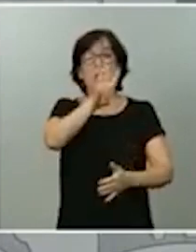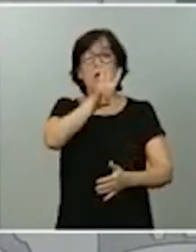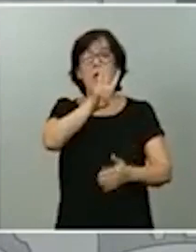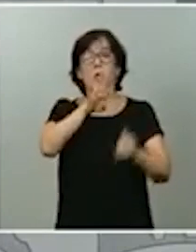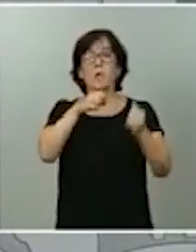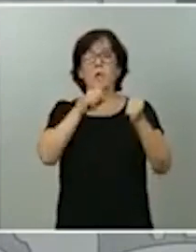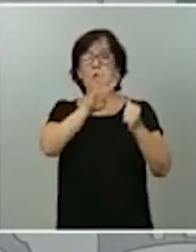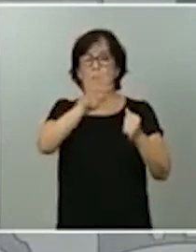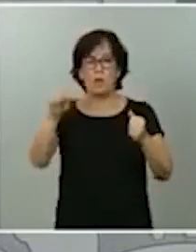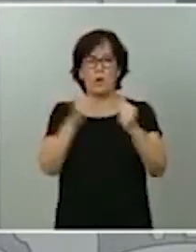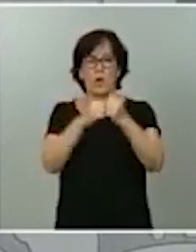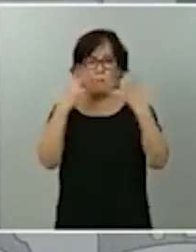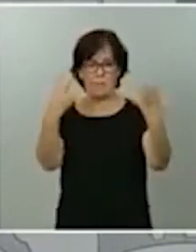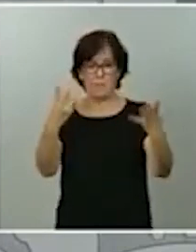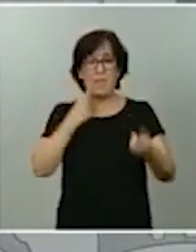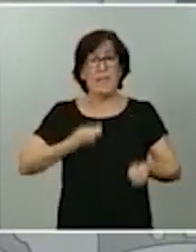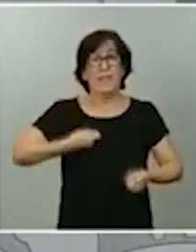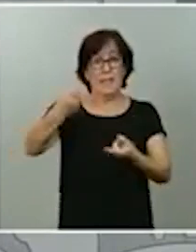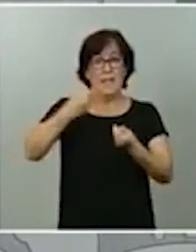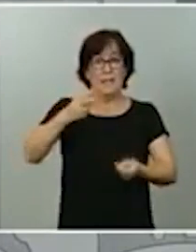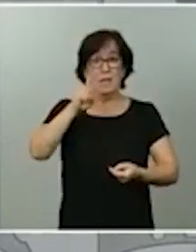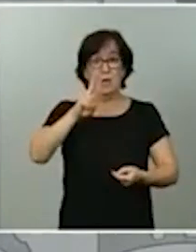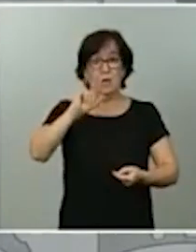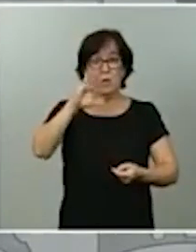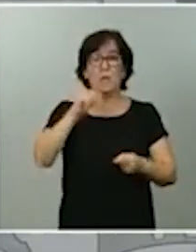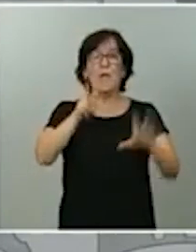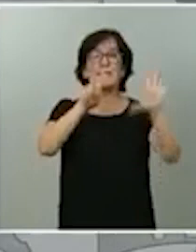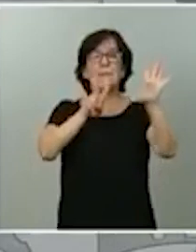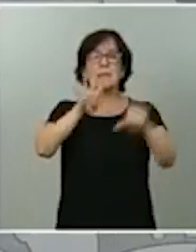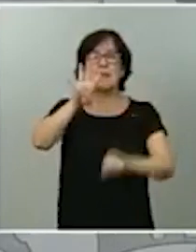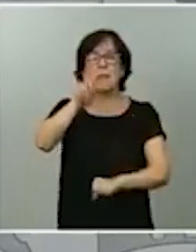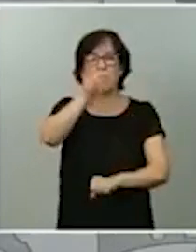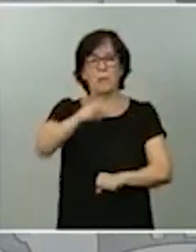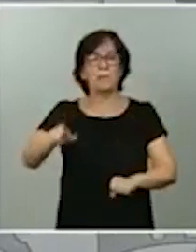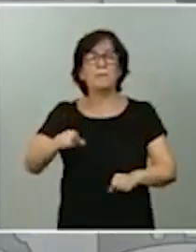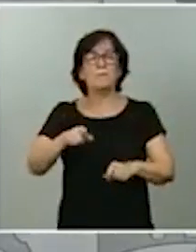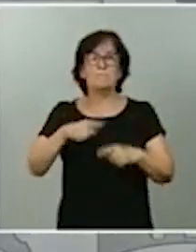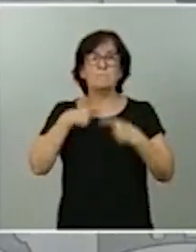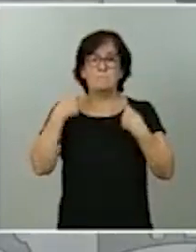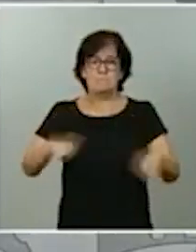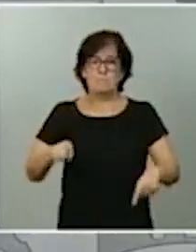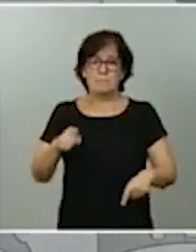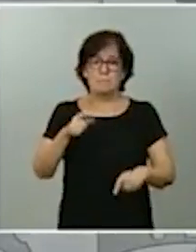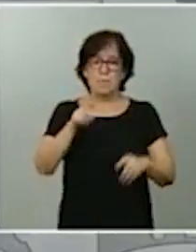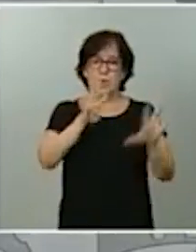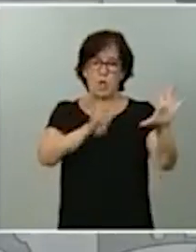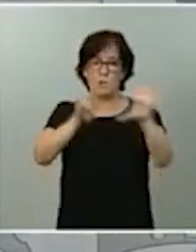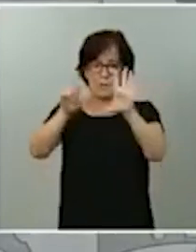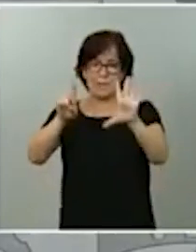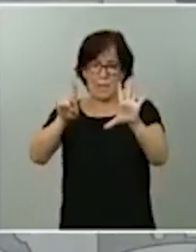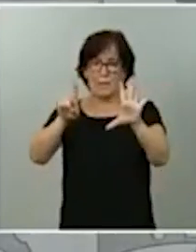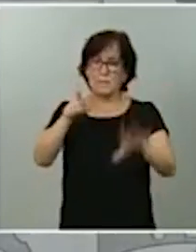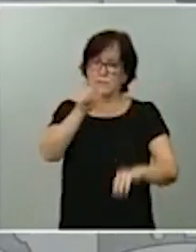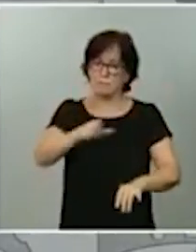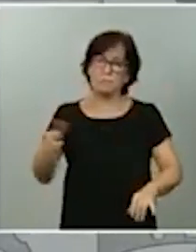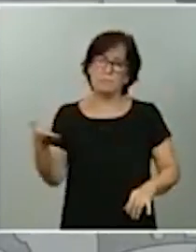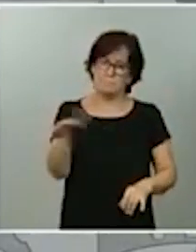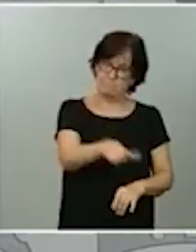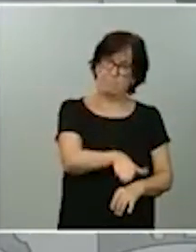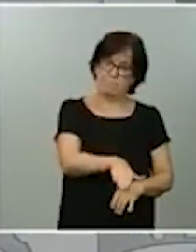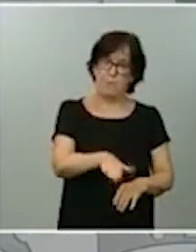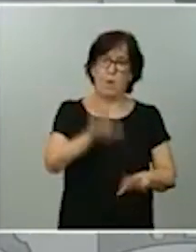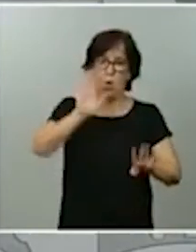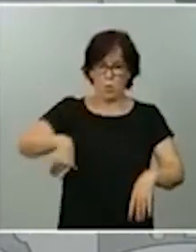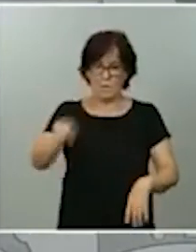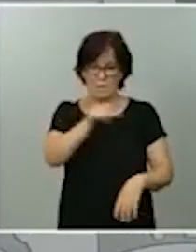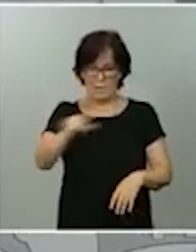Y los ingresos en UCI de 74 personas y, desgraciadamente, 96 compatriotas han perdido la vida en esta última semana. Nuestro